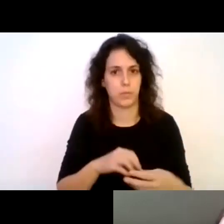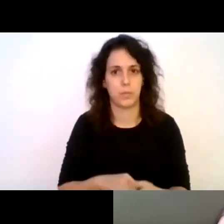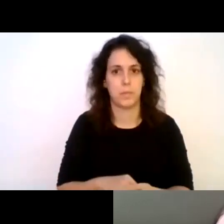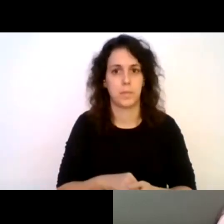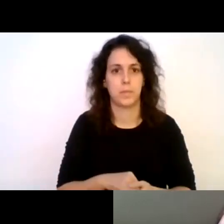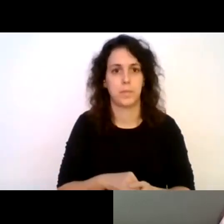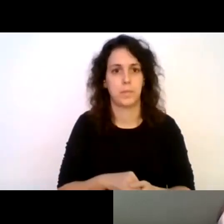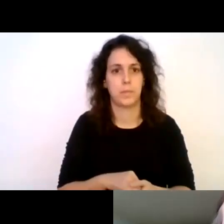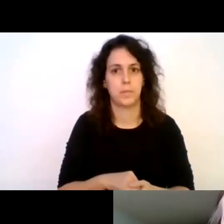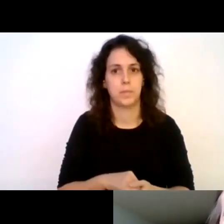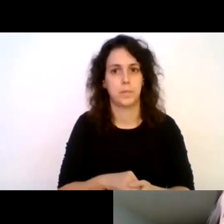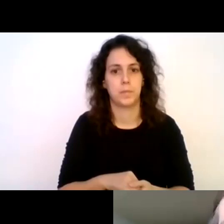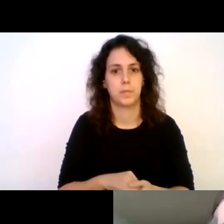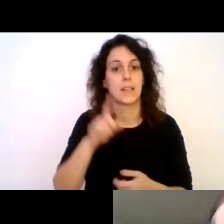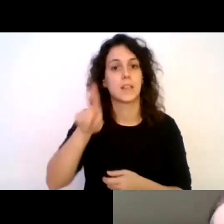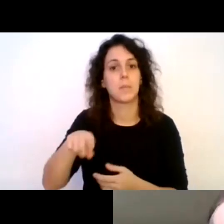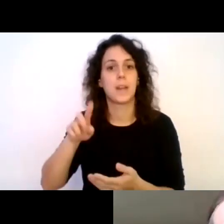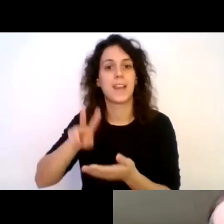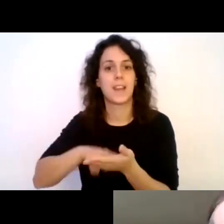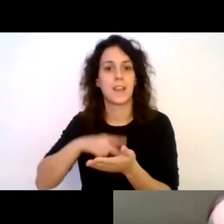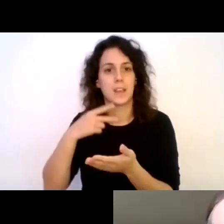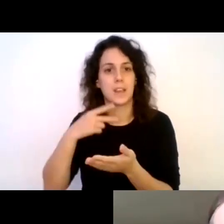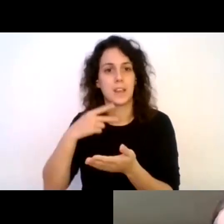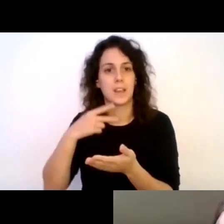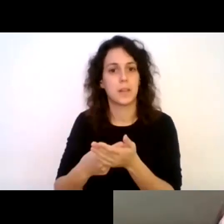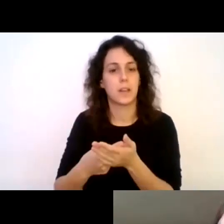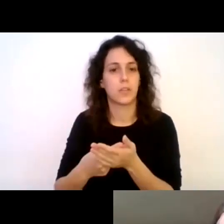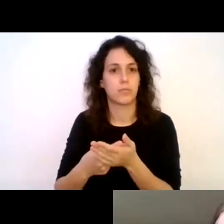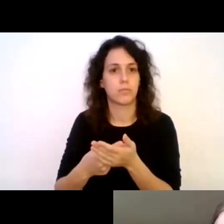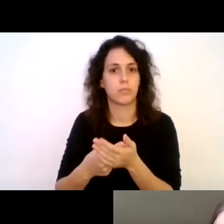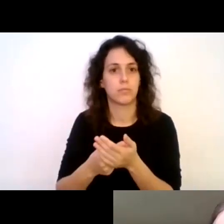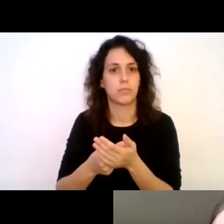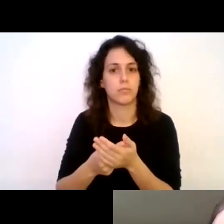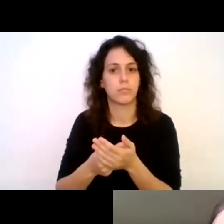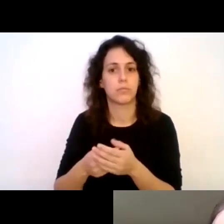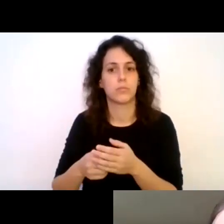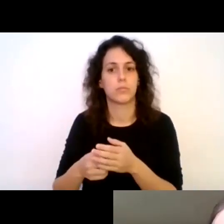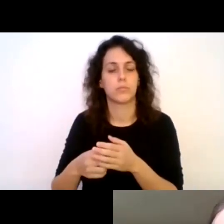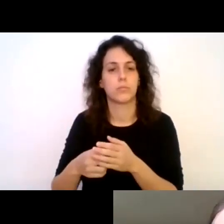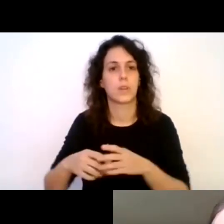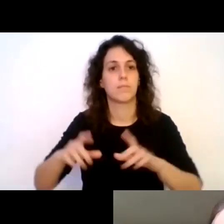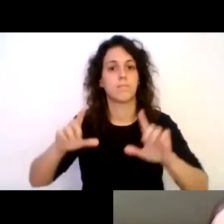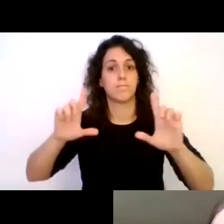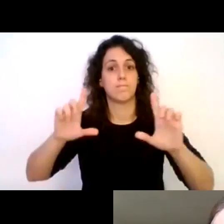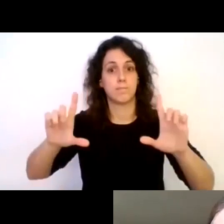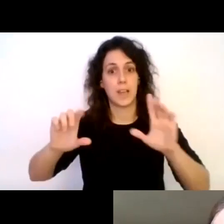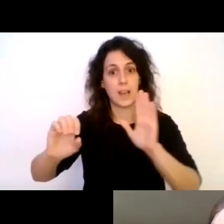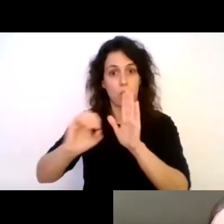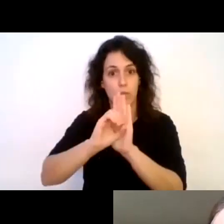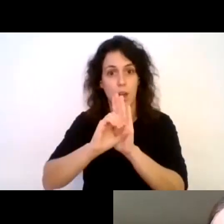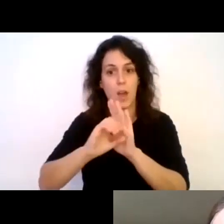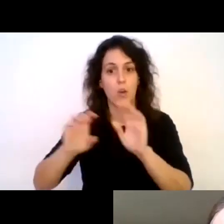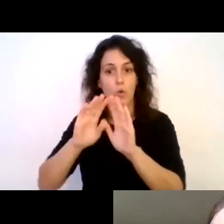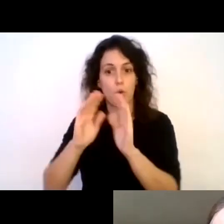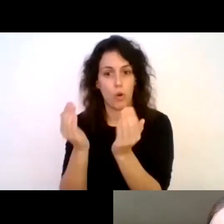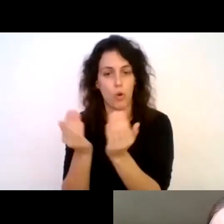interpretación en el símbolo del globito, que podemos